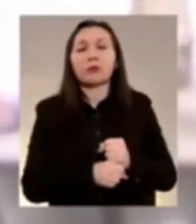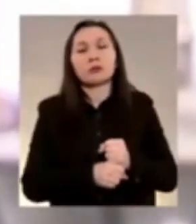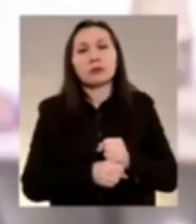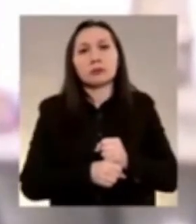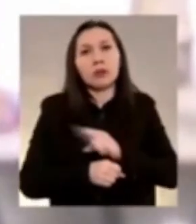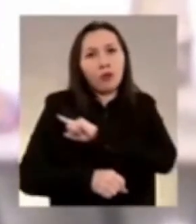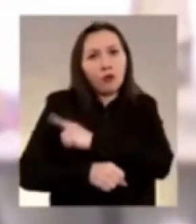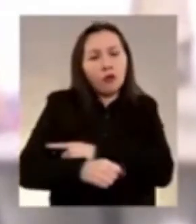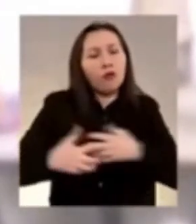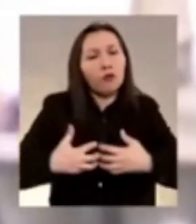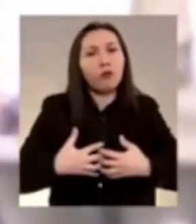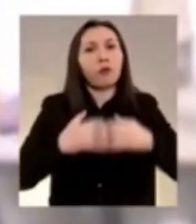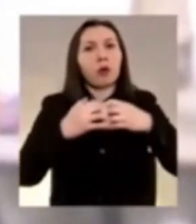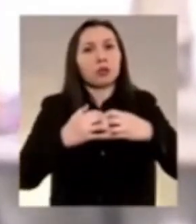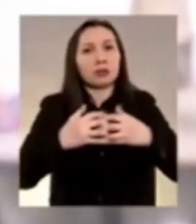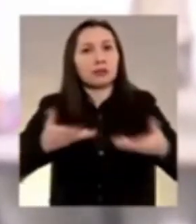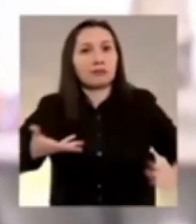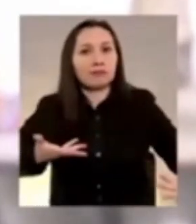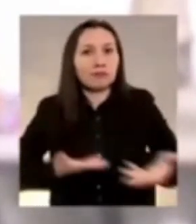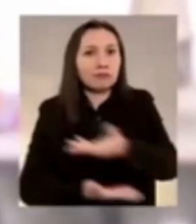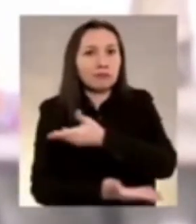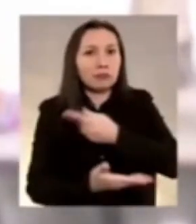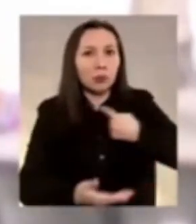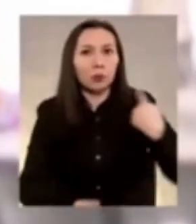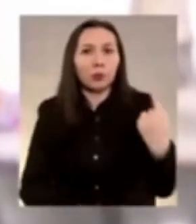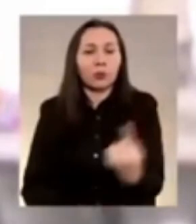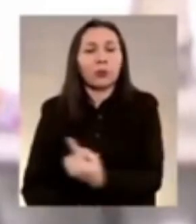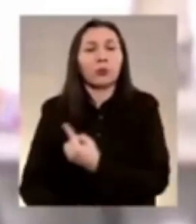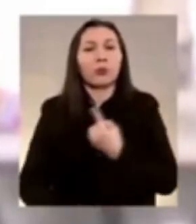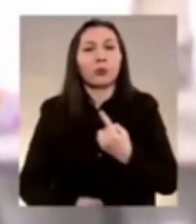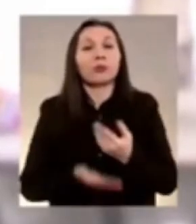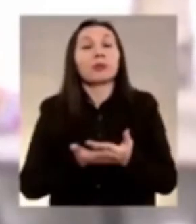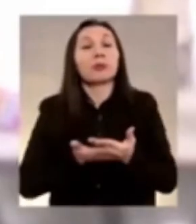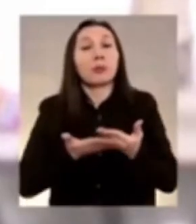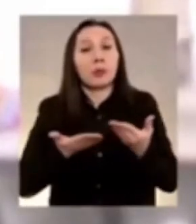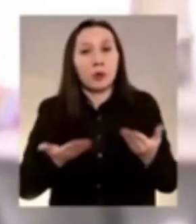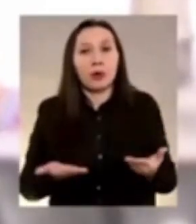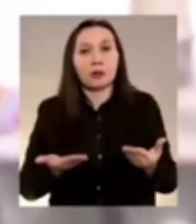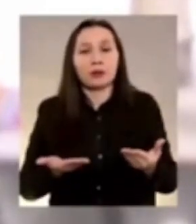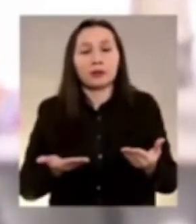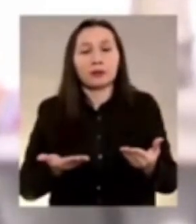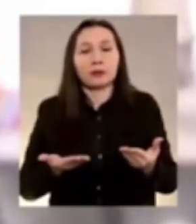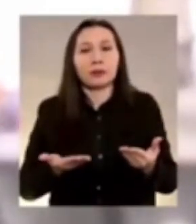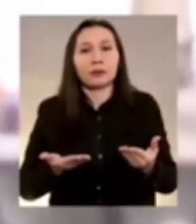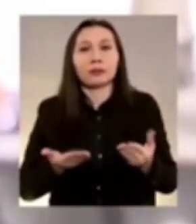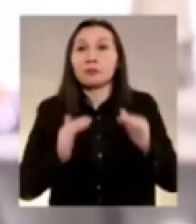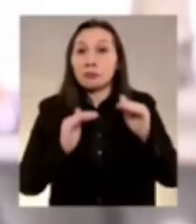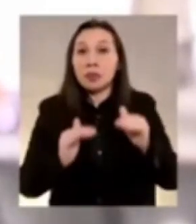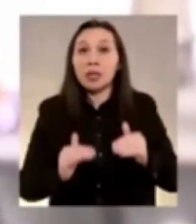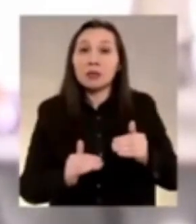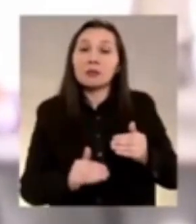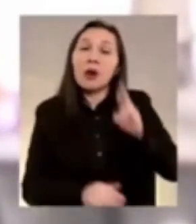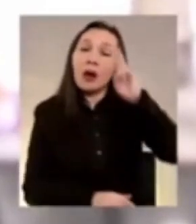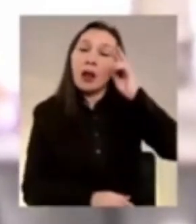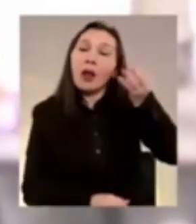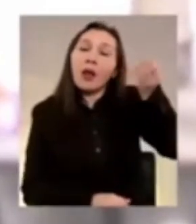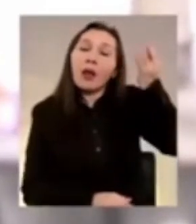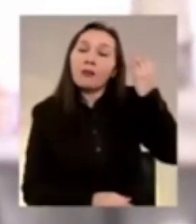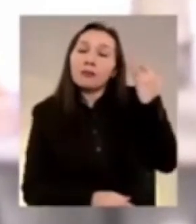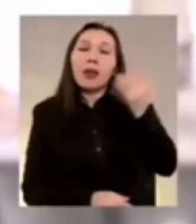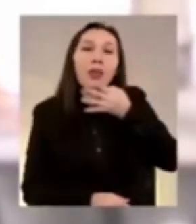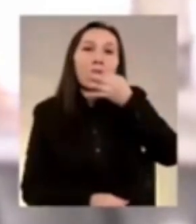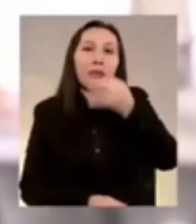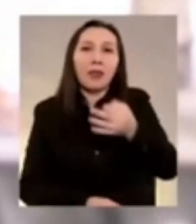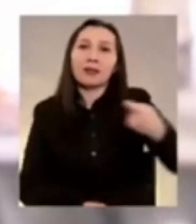fortalecer de esta manera nuestra convivencia. Por ello, es que tal como recordaba la senadora Isabel